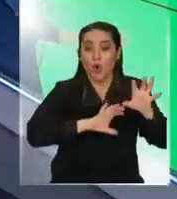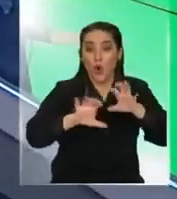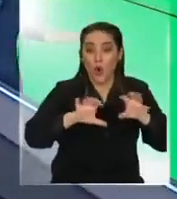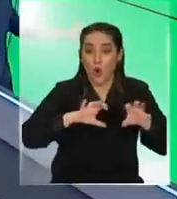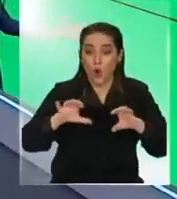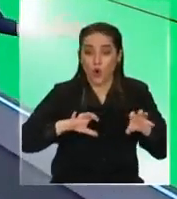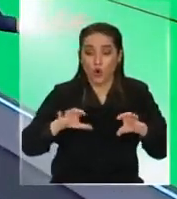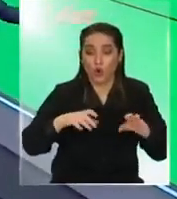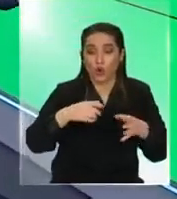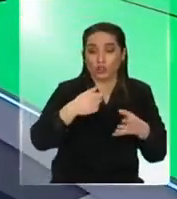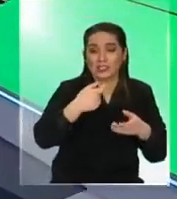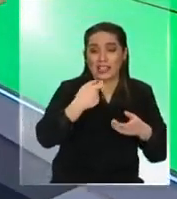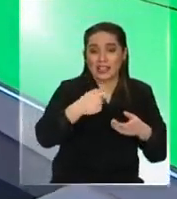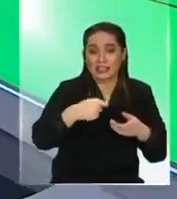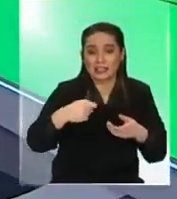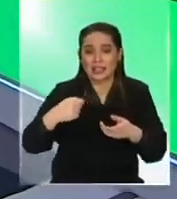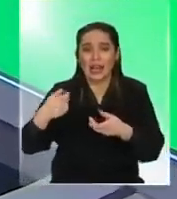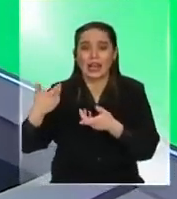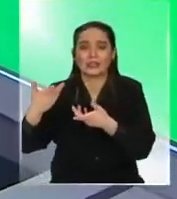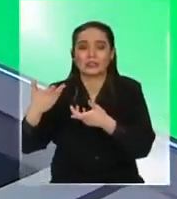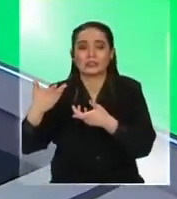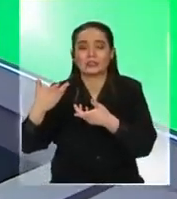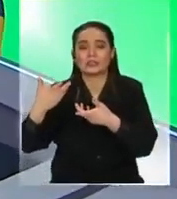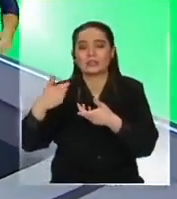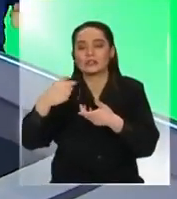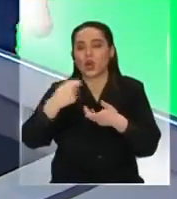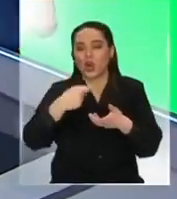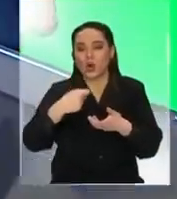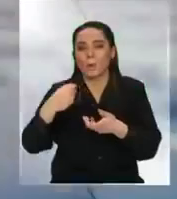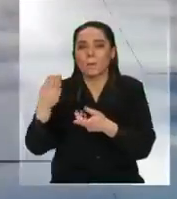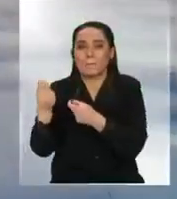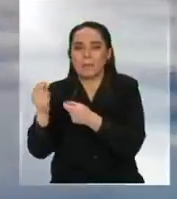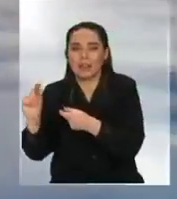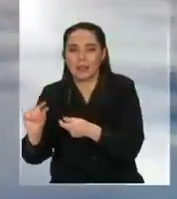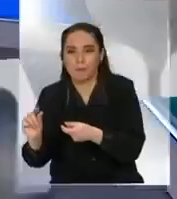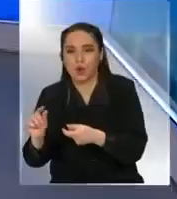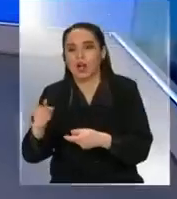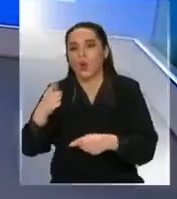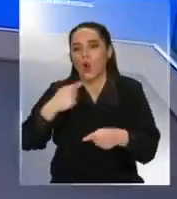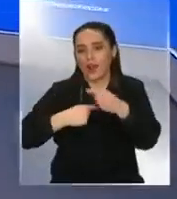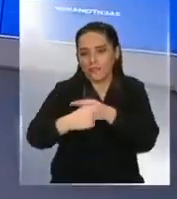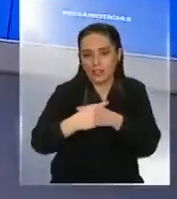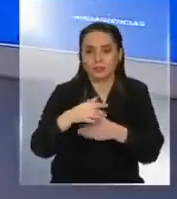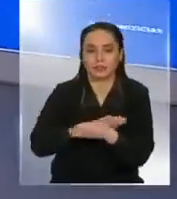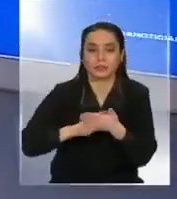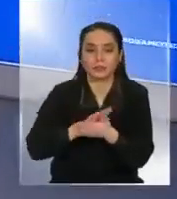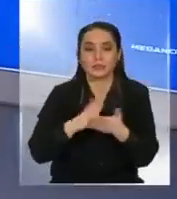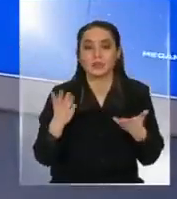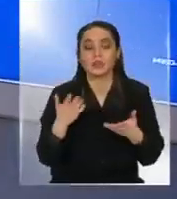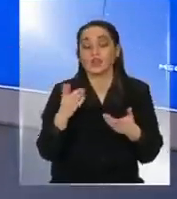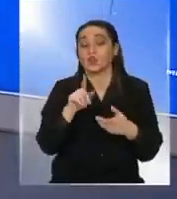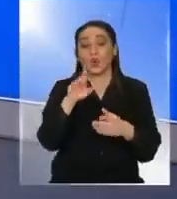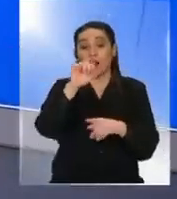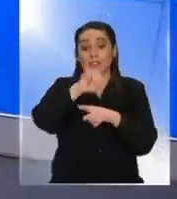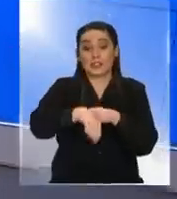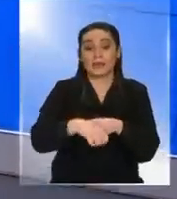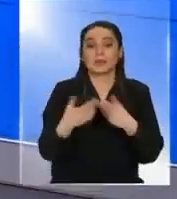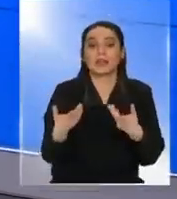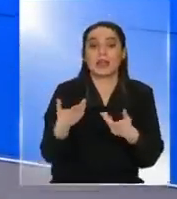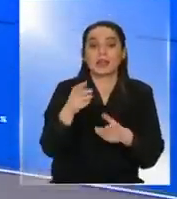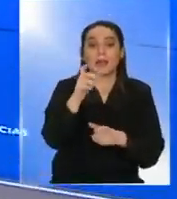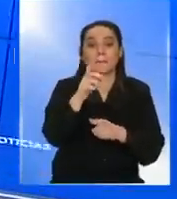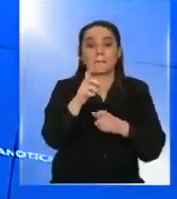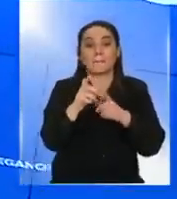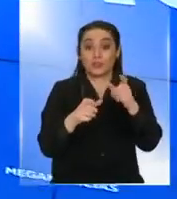lo contrario para contener la posible inflación porque lo que no es aceptable es que los precios de las cosas suban y que el poder adquisitivo